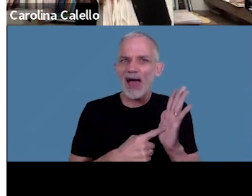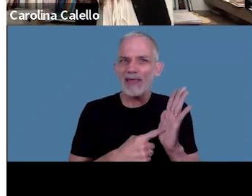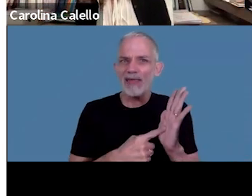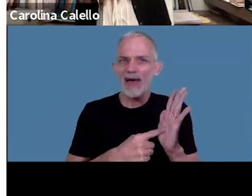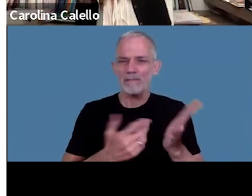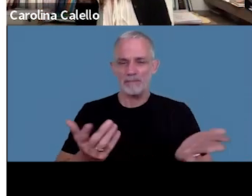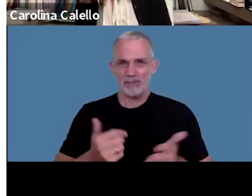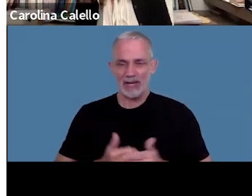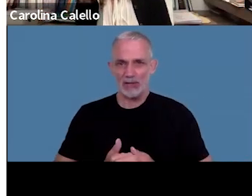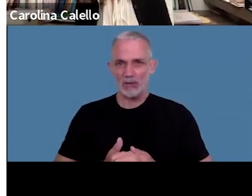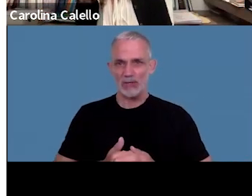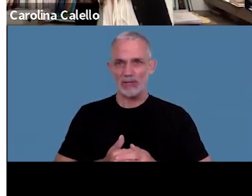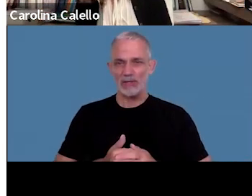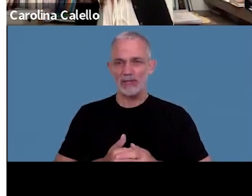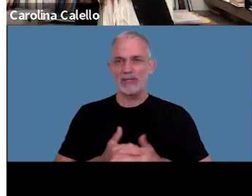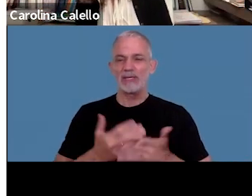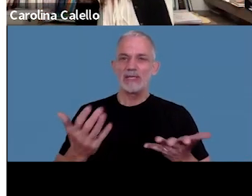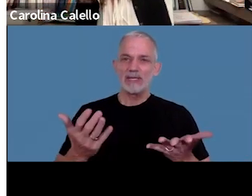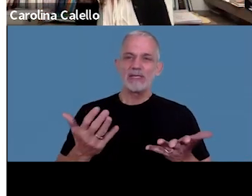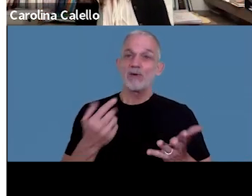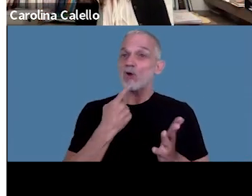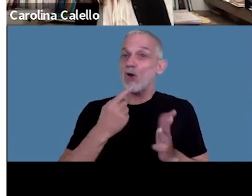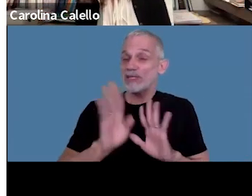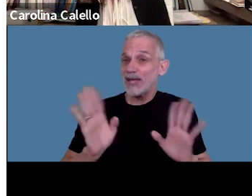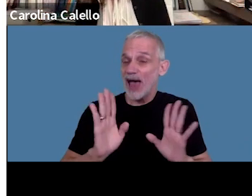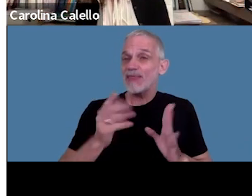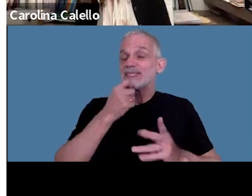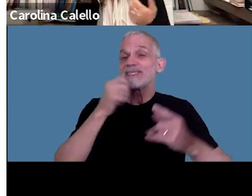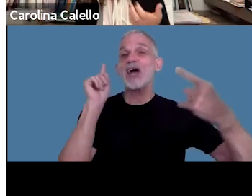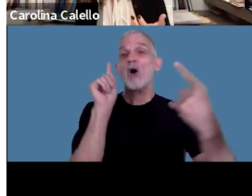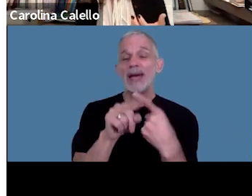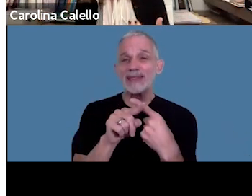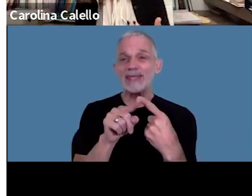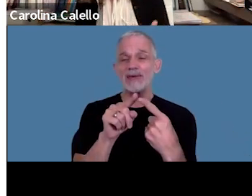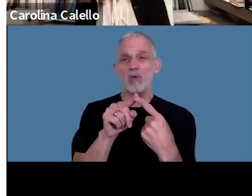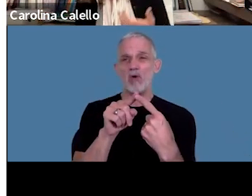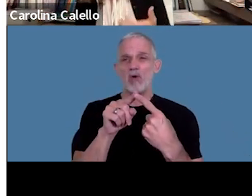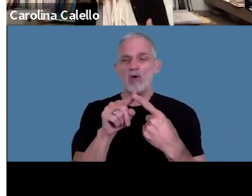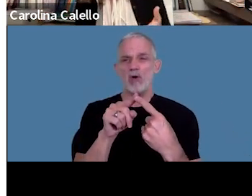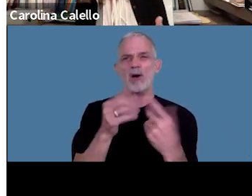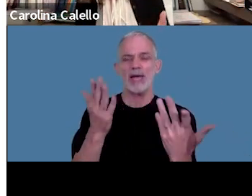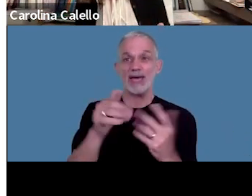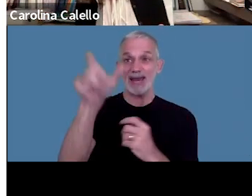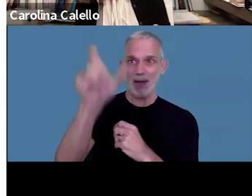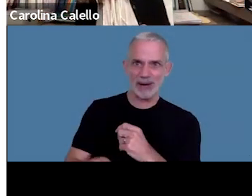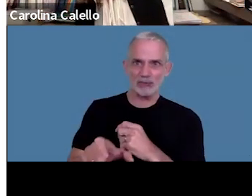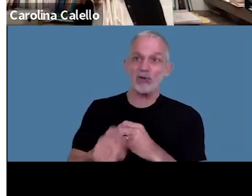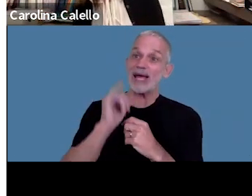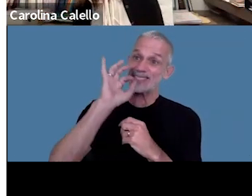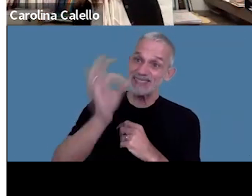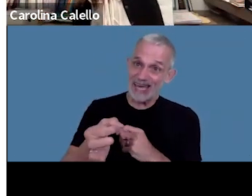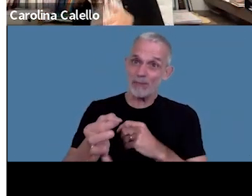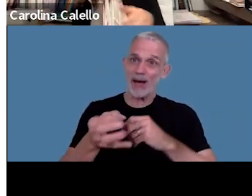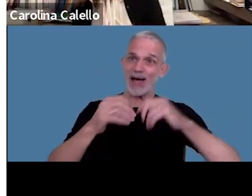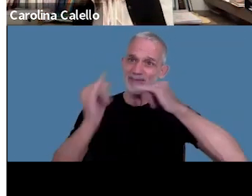lo que pasa es que por más que no diga cuándo si el objetivo es que el contribuyente esté informado de